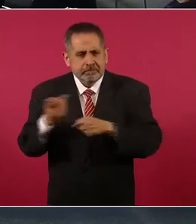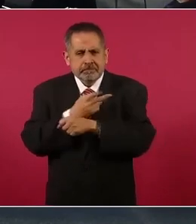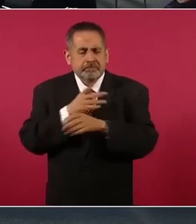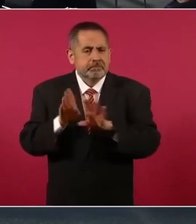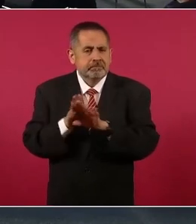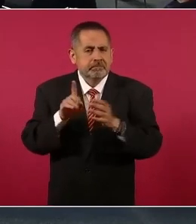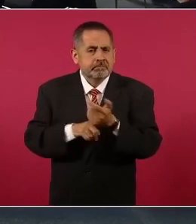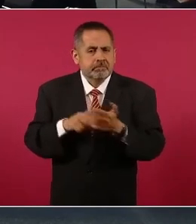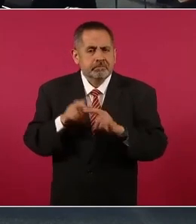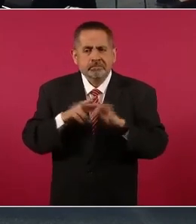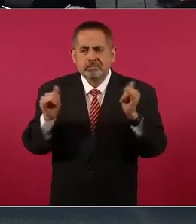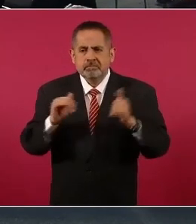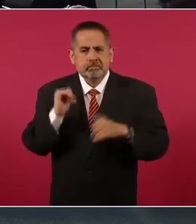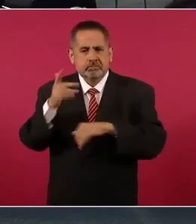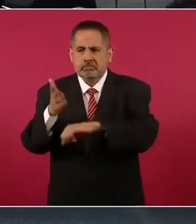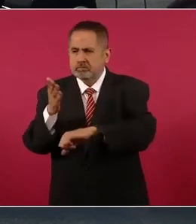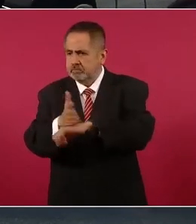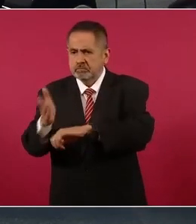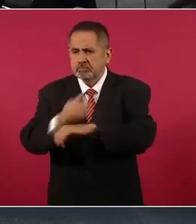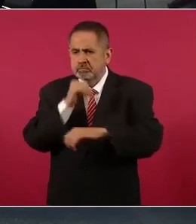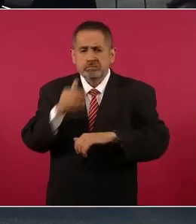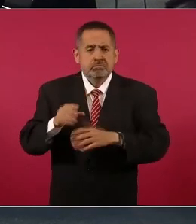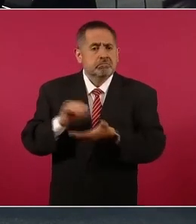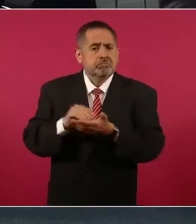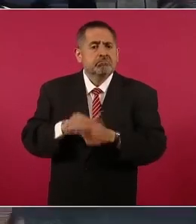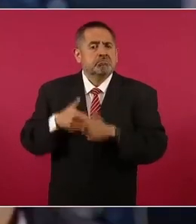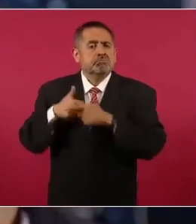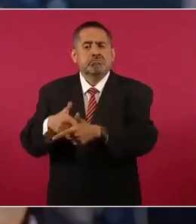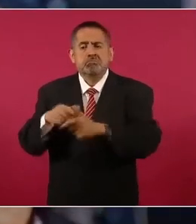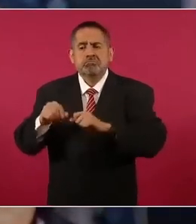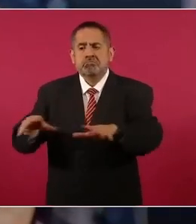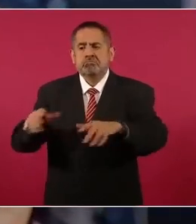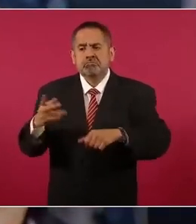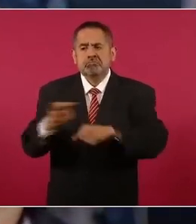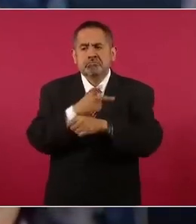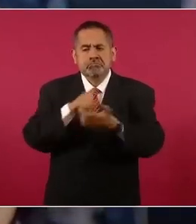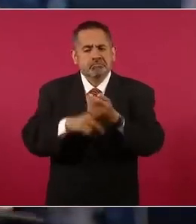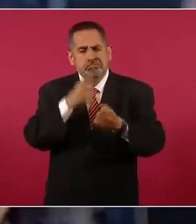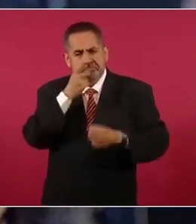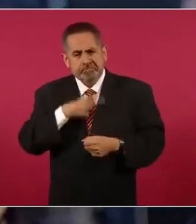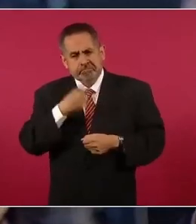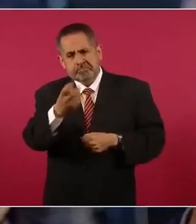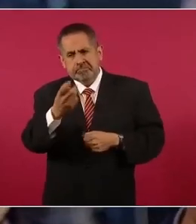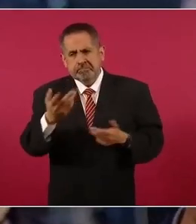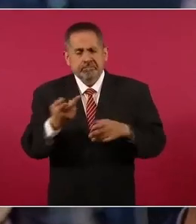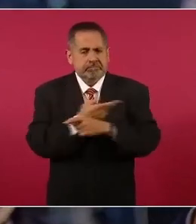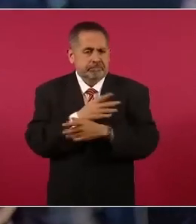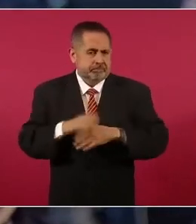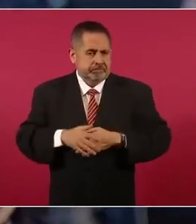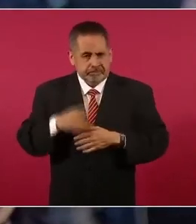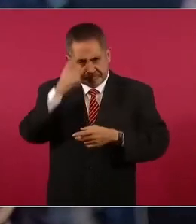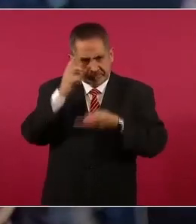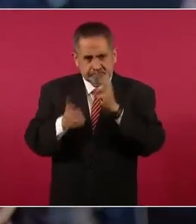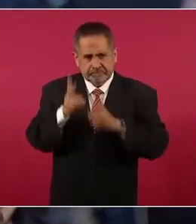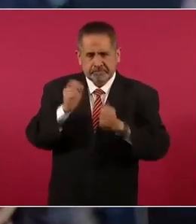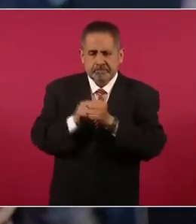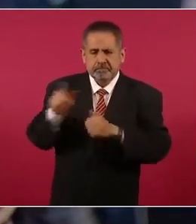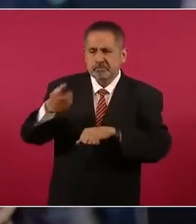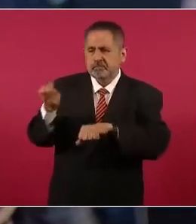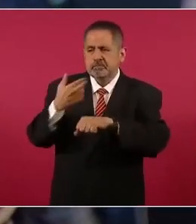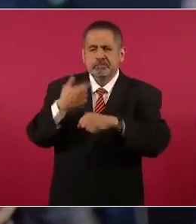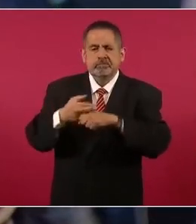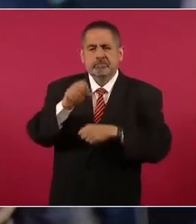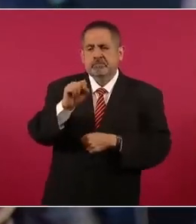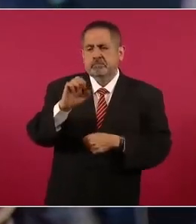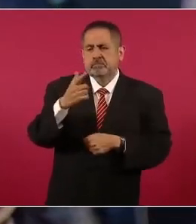alguna manera ninguna consecuencia, ellos siguen en el cargo. ¿Y qué podría decir al respecto en torno, supongo que ya habló del tema con el secretario de